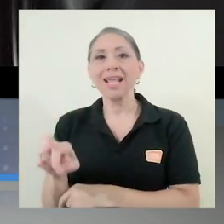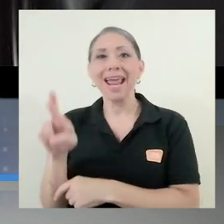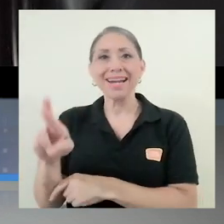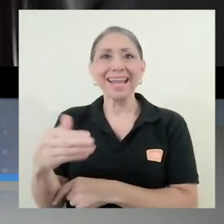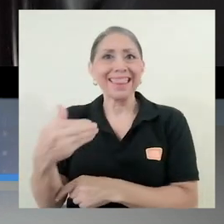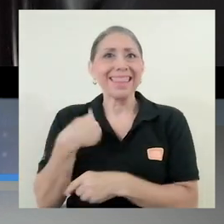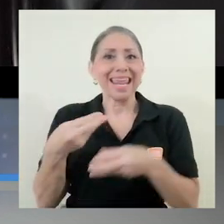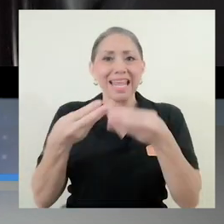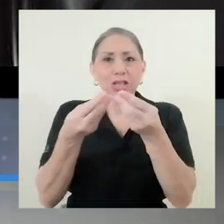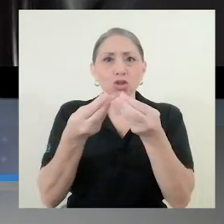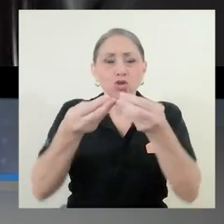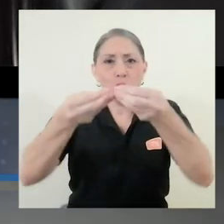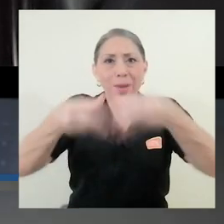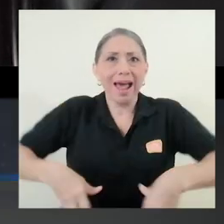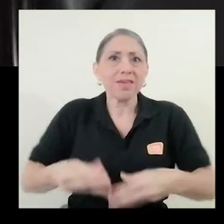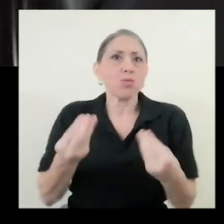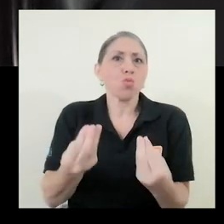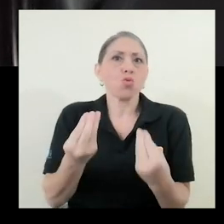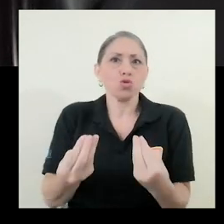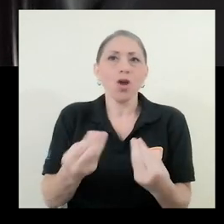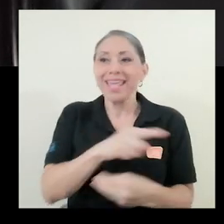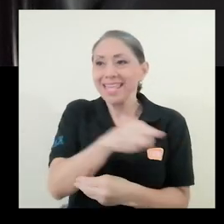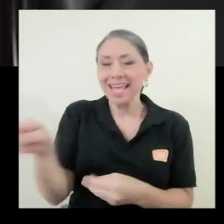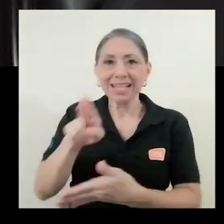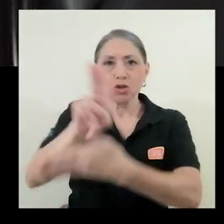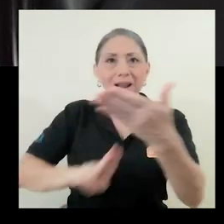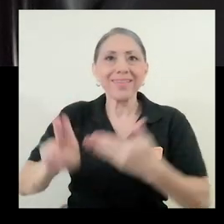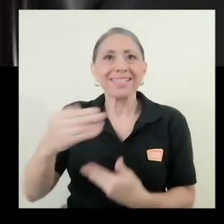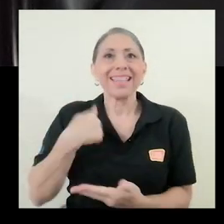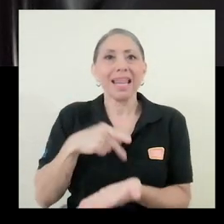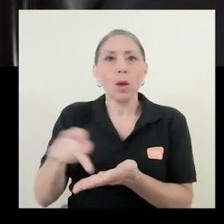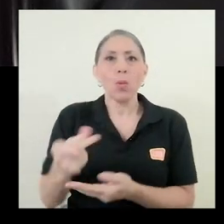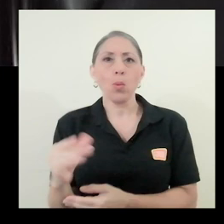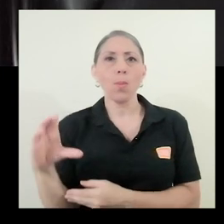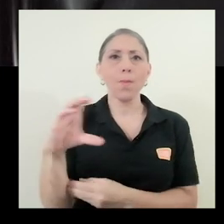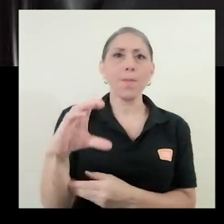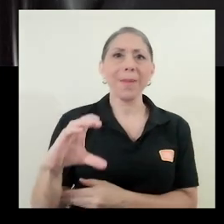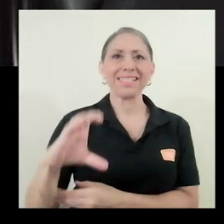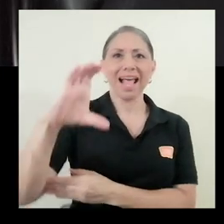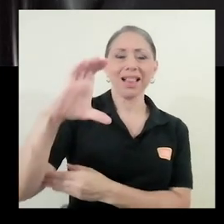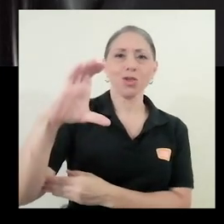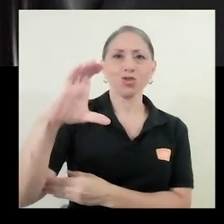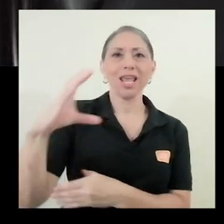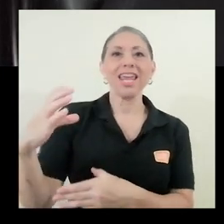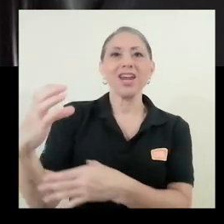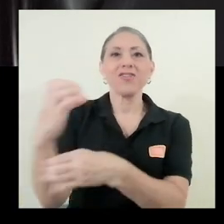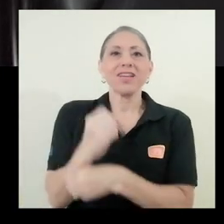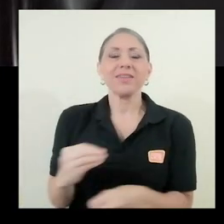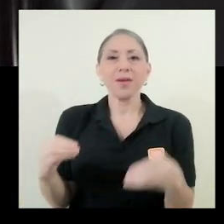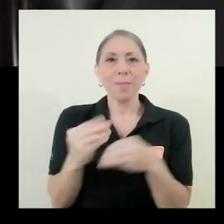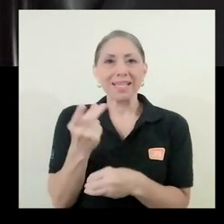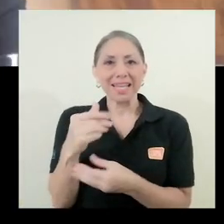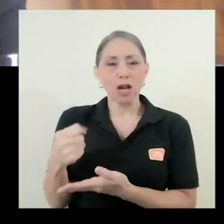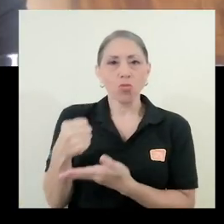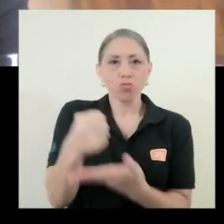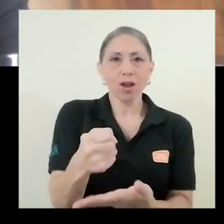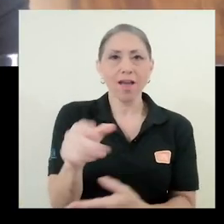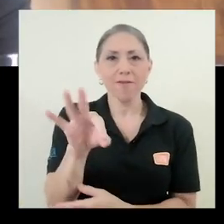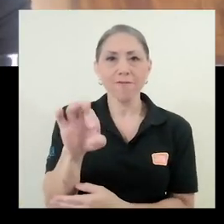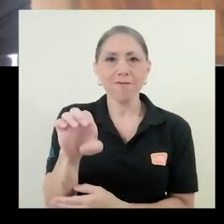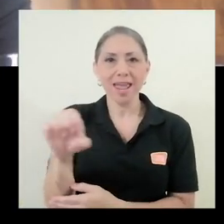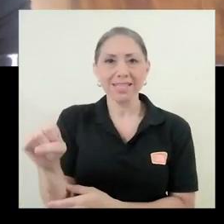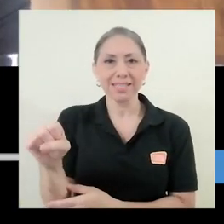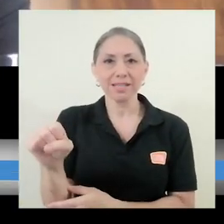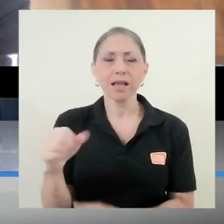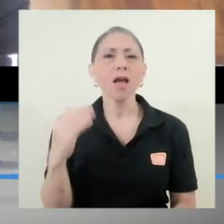casualmente son las universidades que mantienen los salarios más altos y las que reciben más de parte del FES. Porque